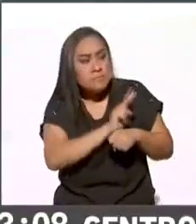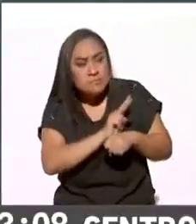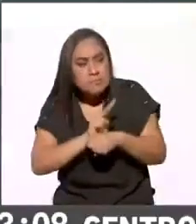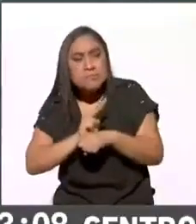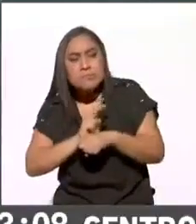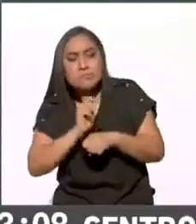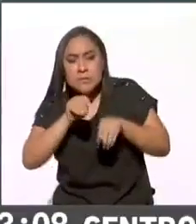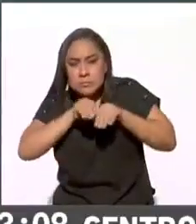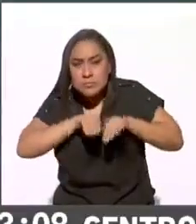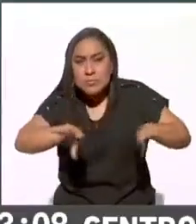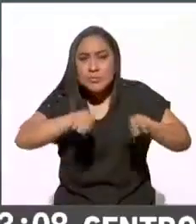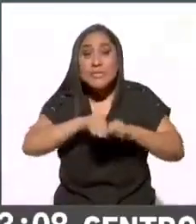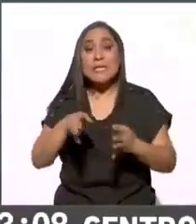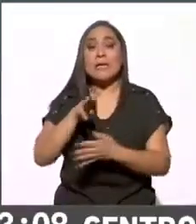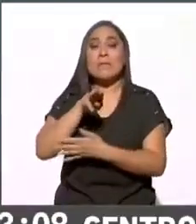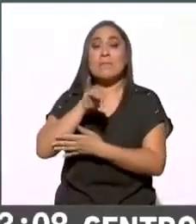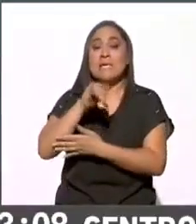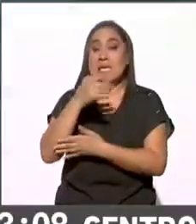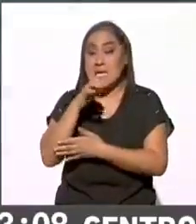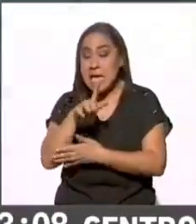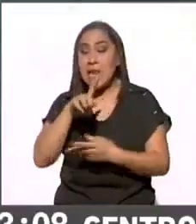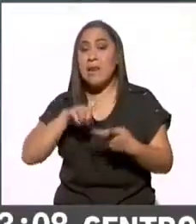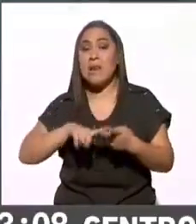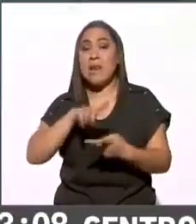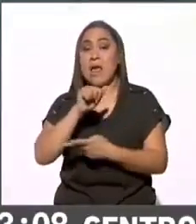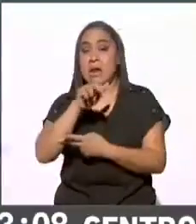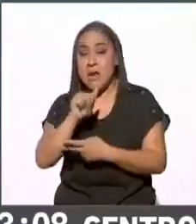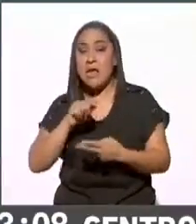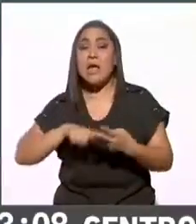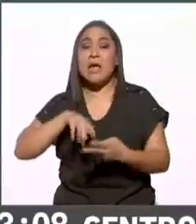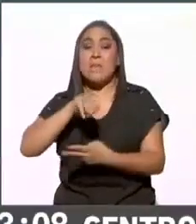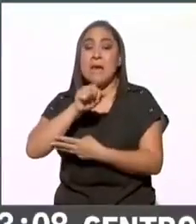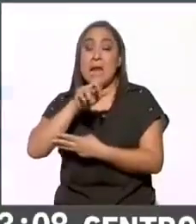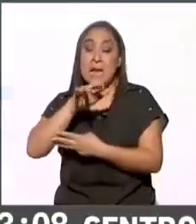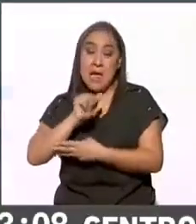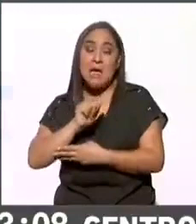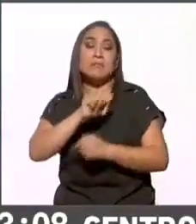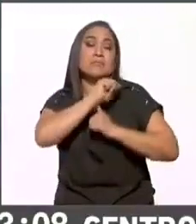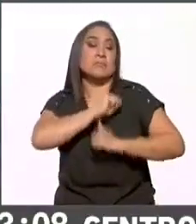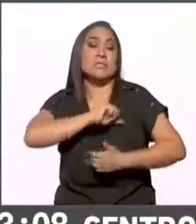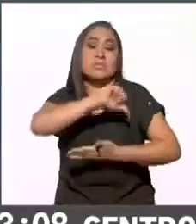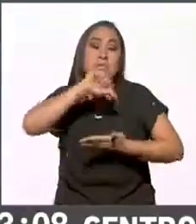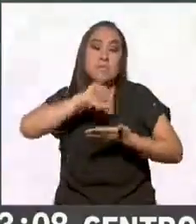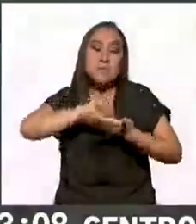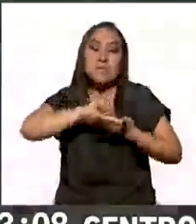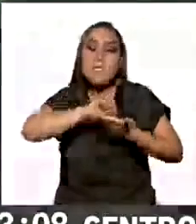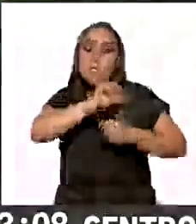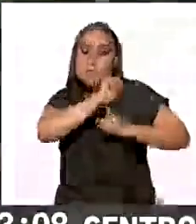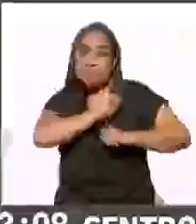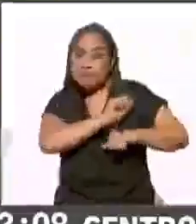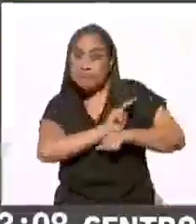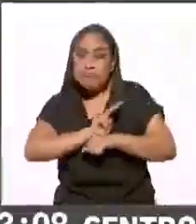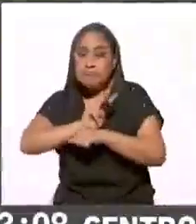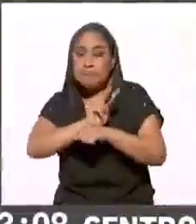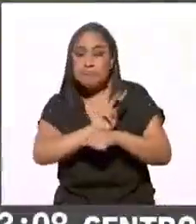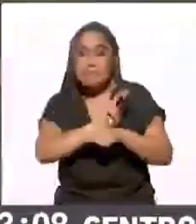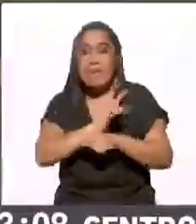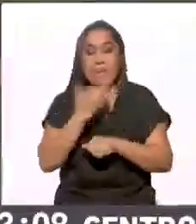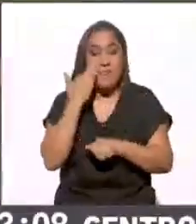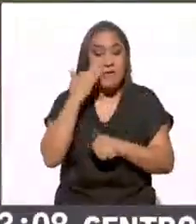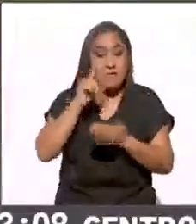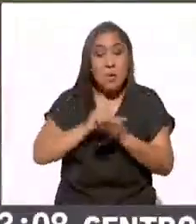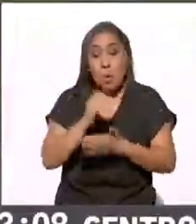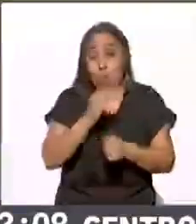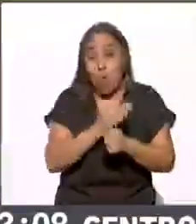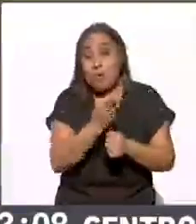está ocurriendo. Miguel Elorza, Ana Grimaldo y Mariana Torres están en el Centro de Monitoreo de Redes. Nos enlazamos con ustedes para que nos den los